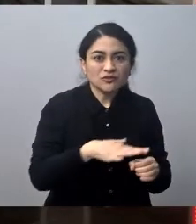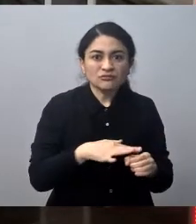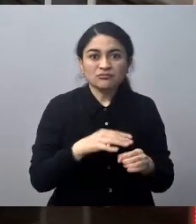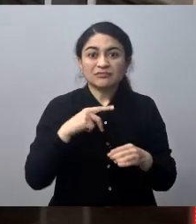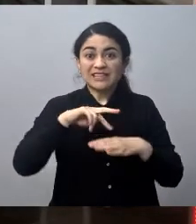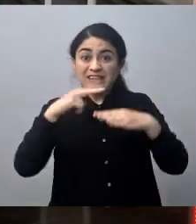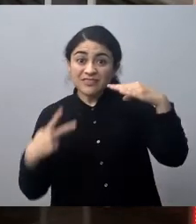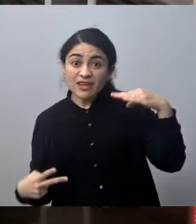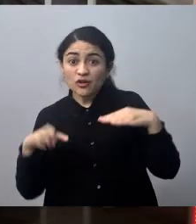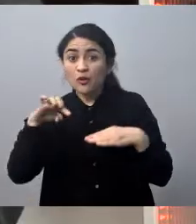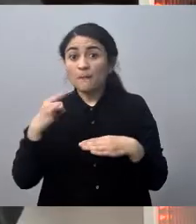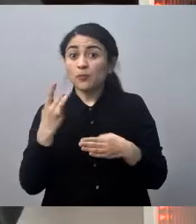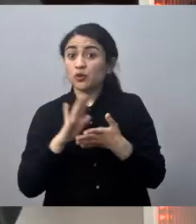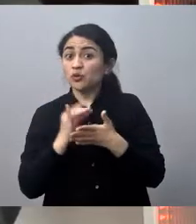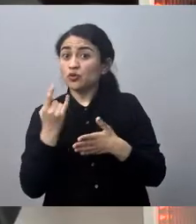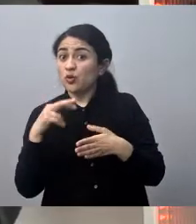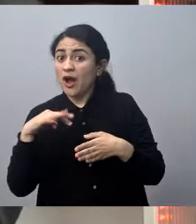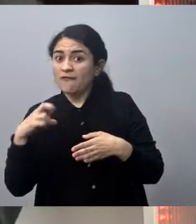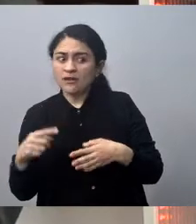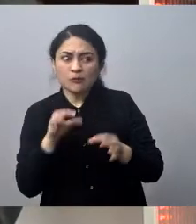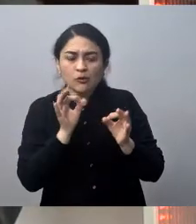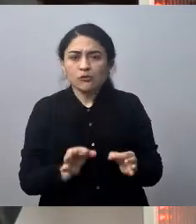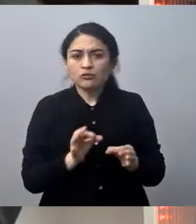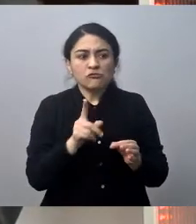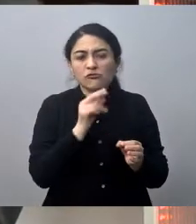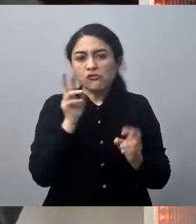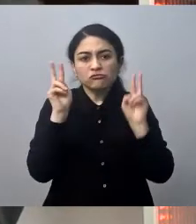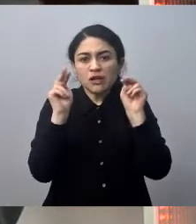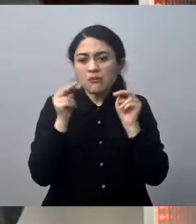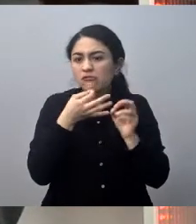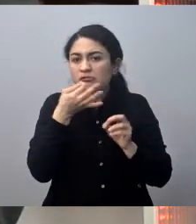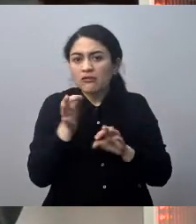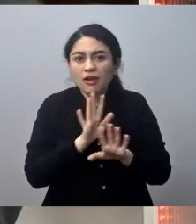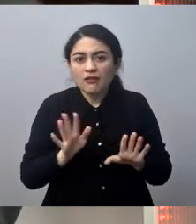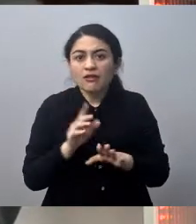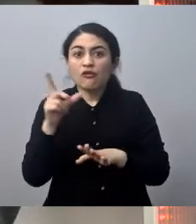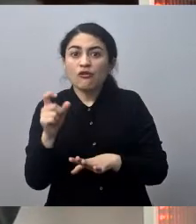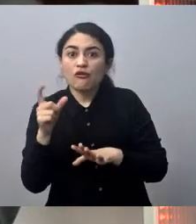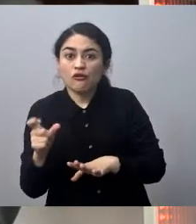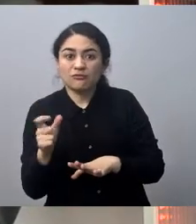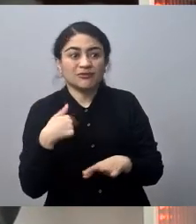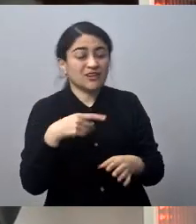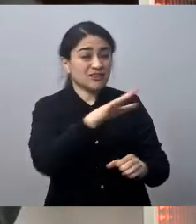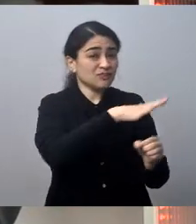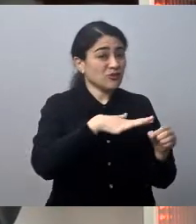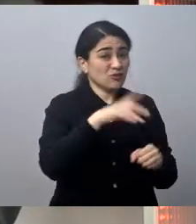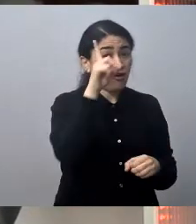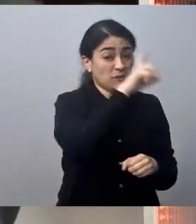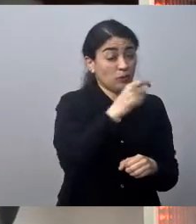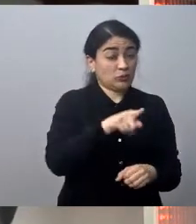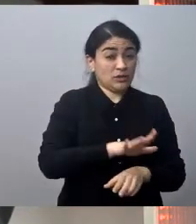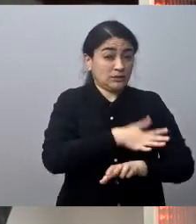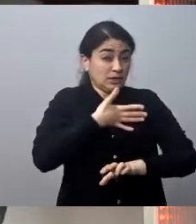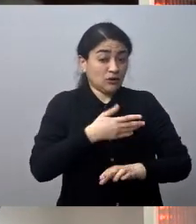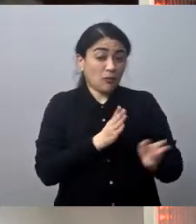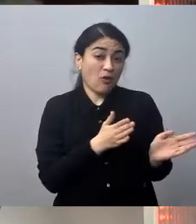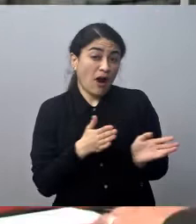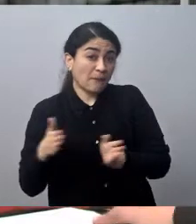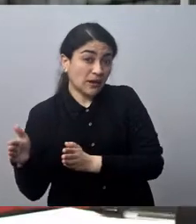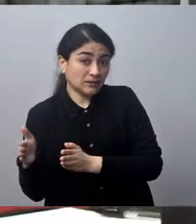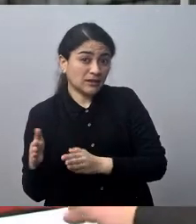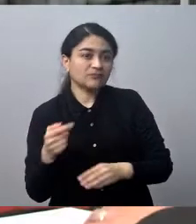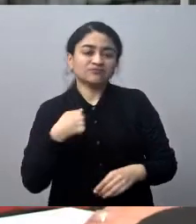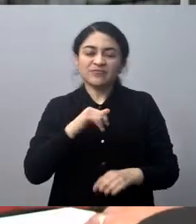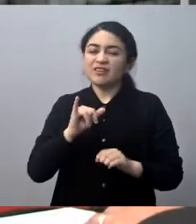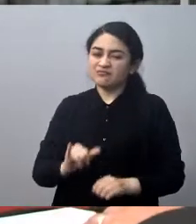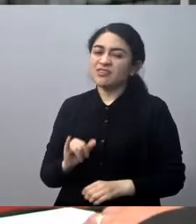dejó de hablar de Concon, siendo que la realidad de ustedes también es bastante complicada. ¿Usted siente que quedaron un poco de lado? En